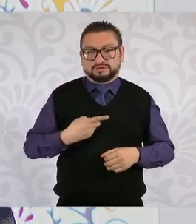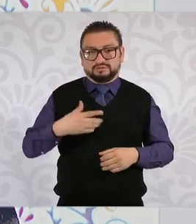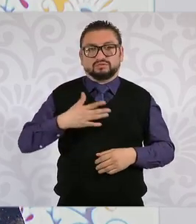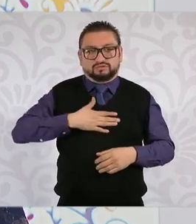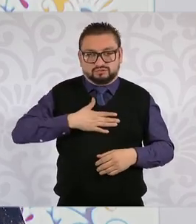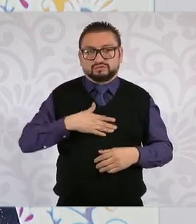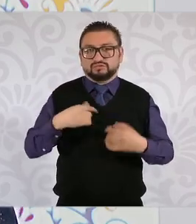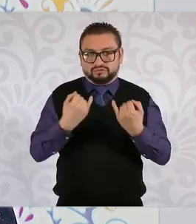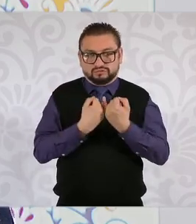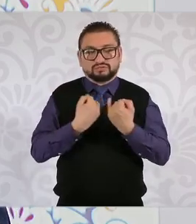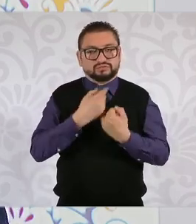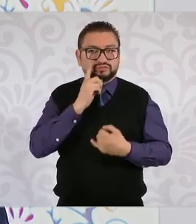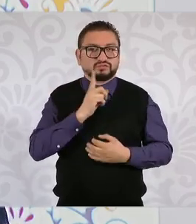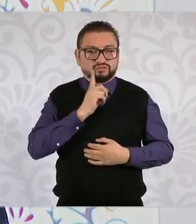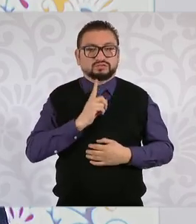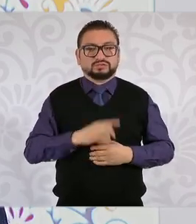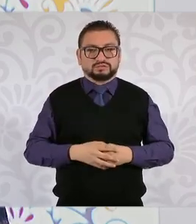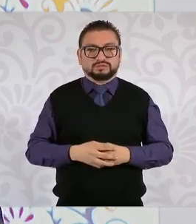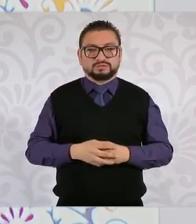mujer